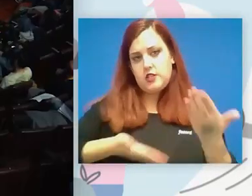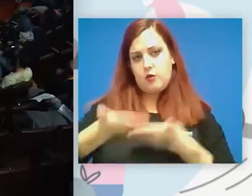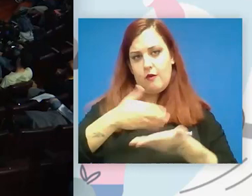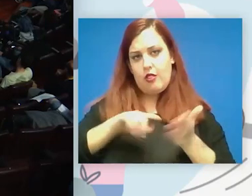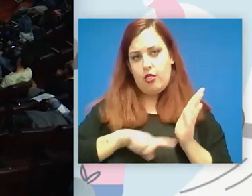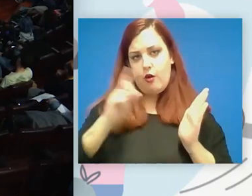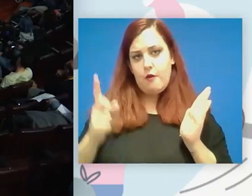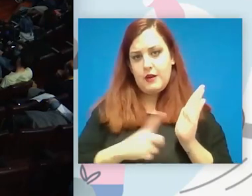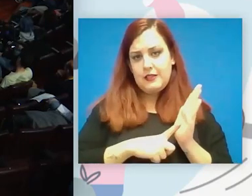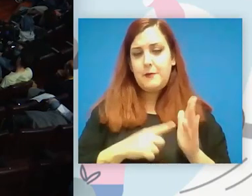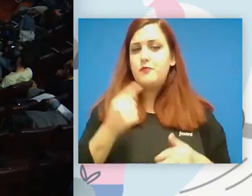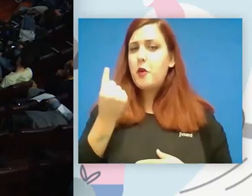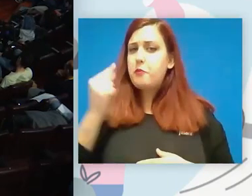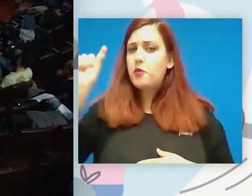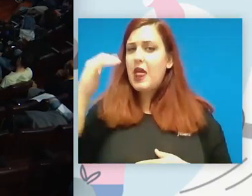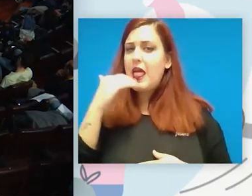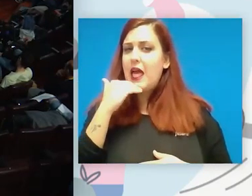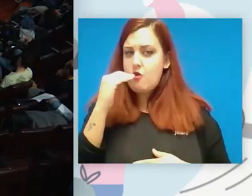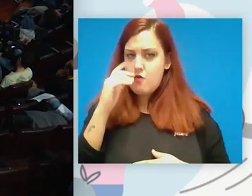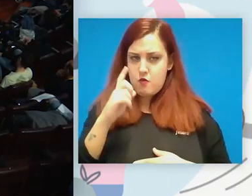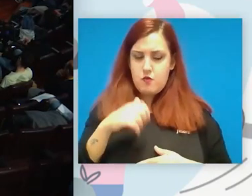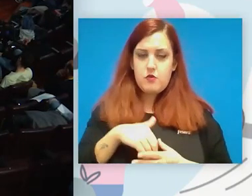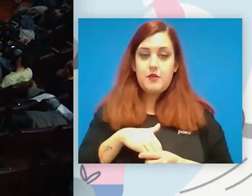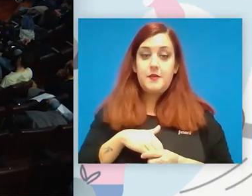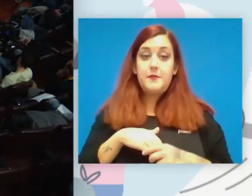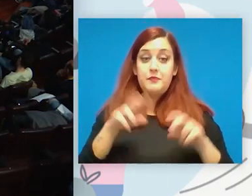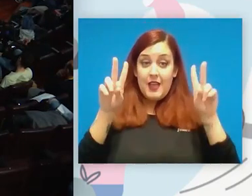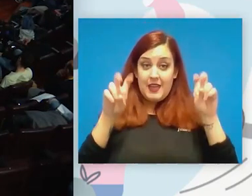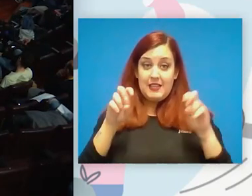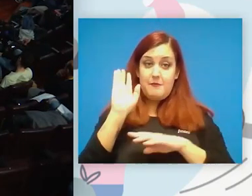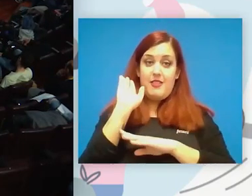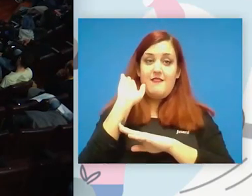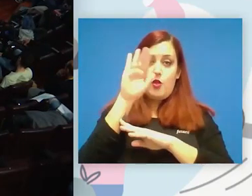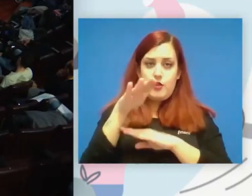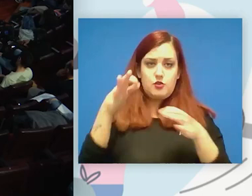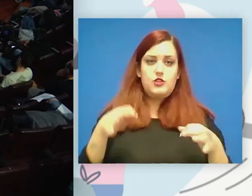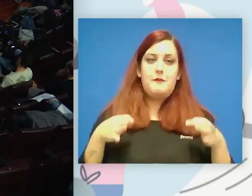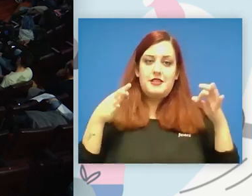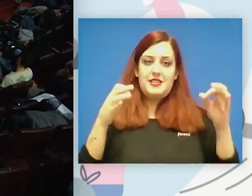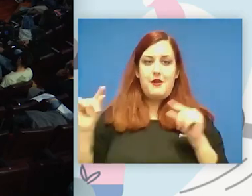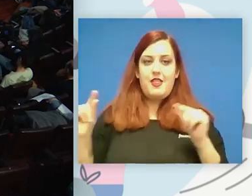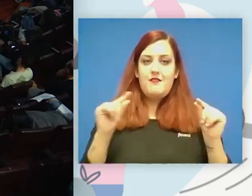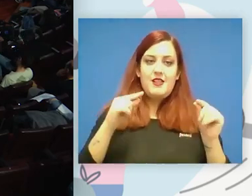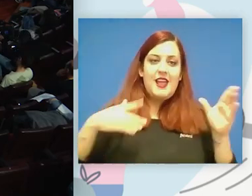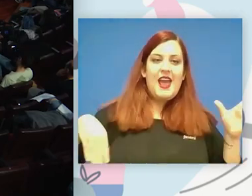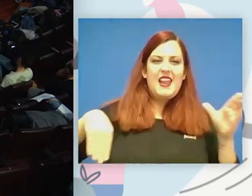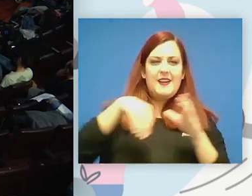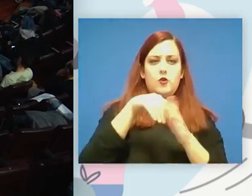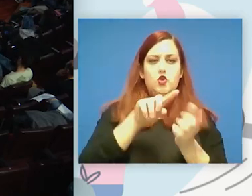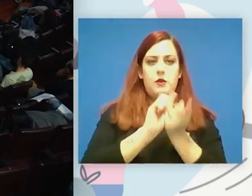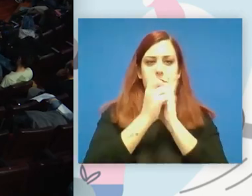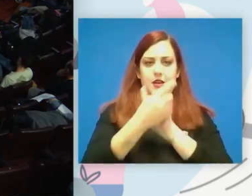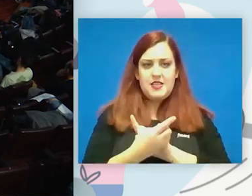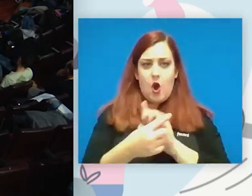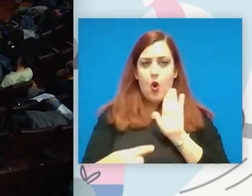por puntualizar una cosita pequeña el tema del baloncesto siempre ha tenido el debate de la inclusión inversa o el punto 5